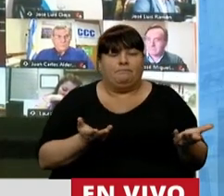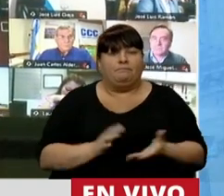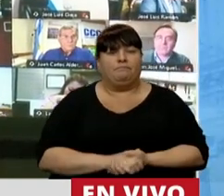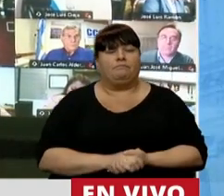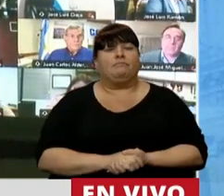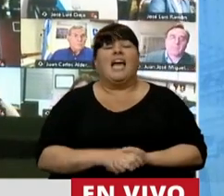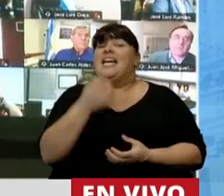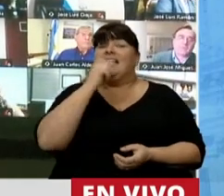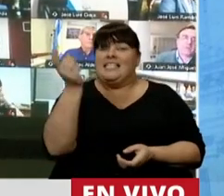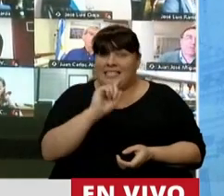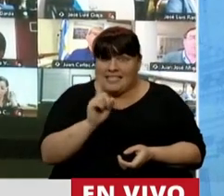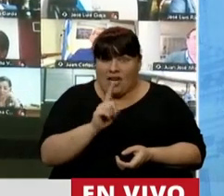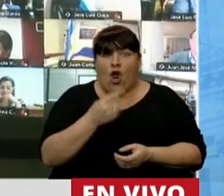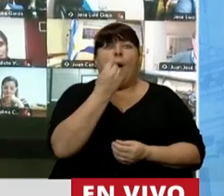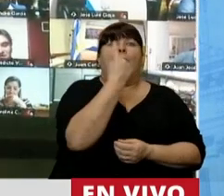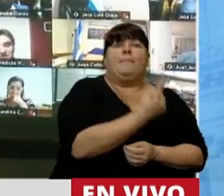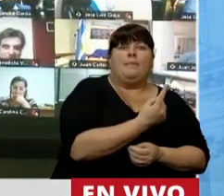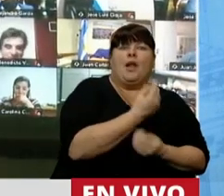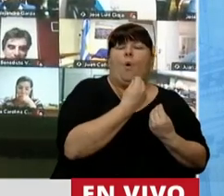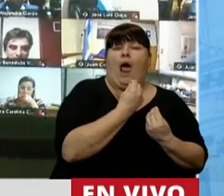Y si no es así, y es lo primero,